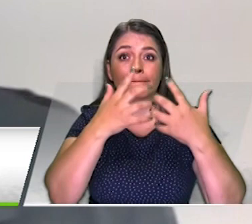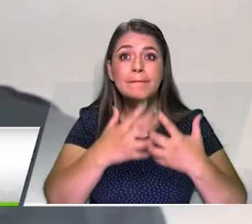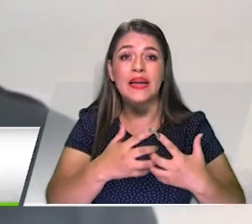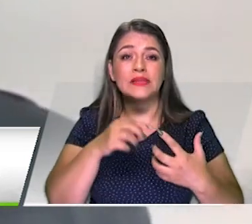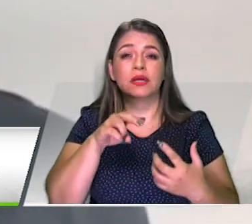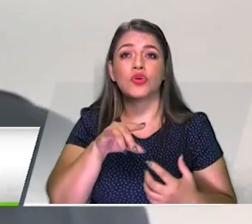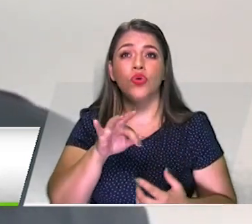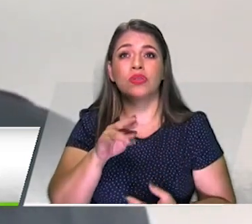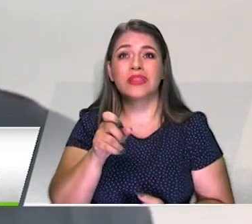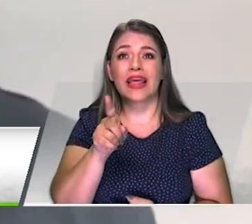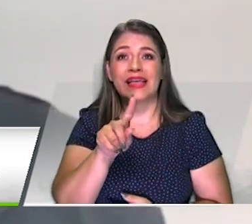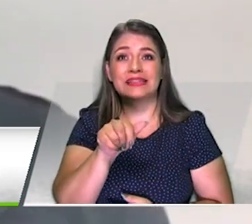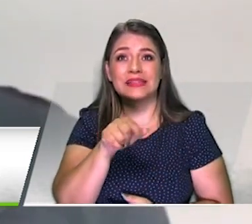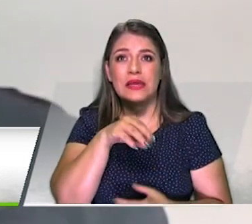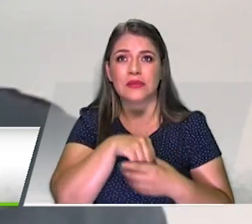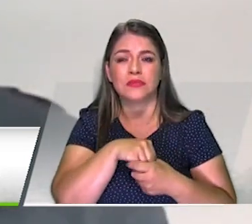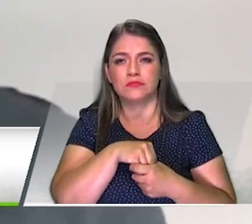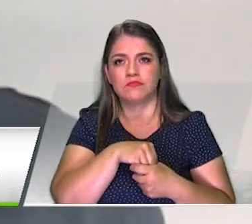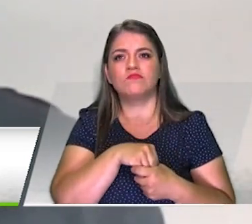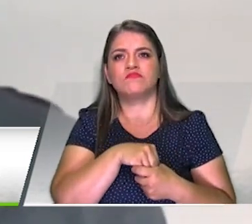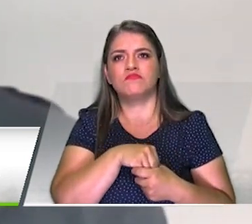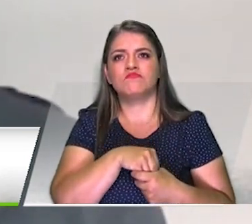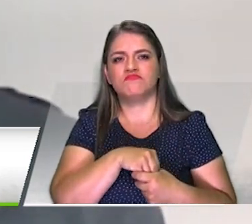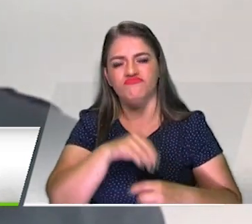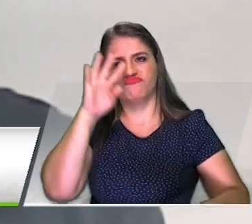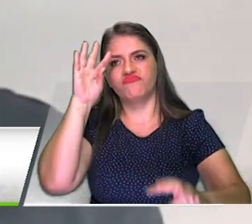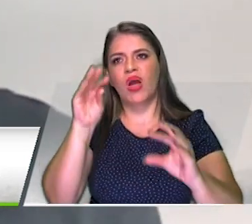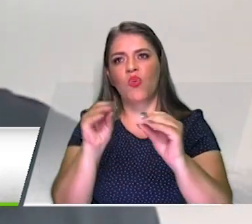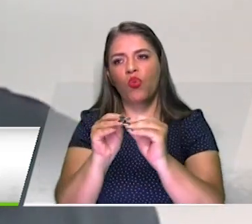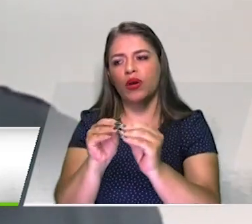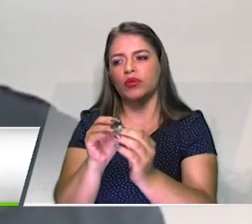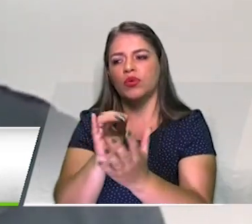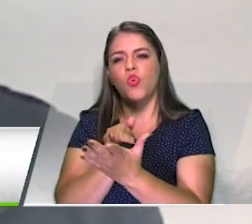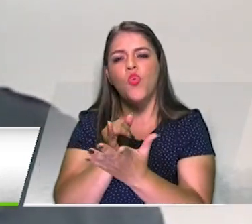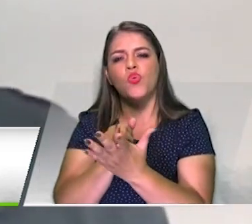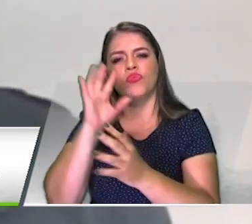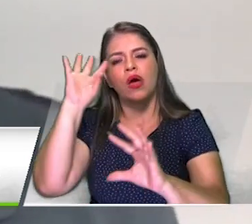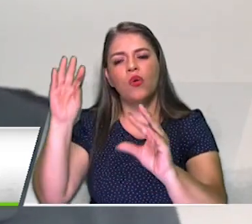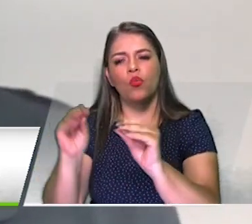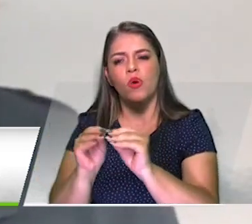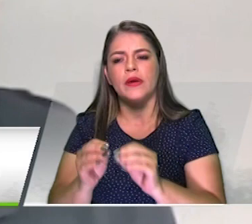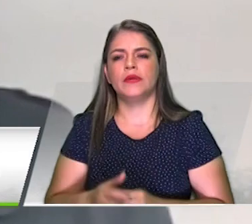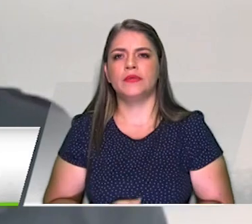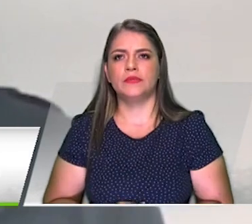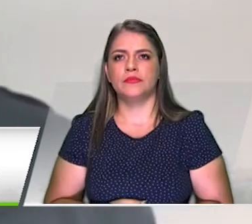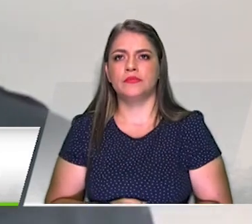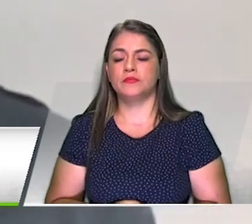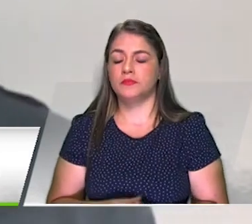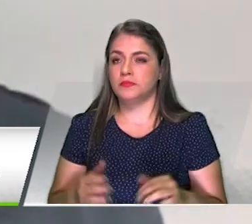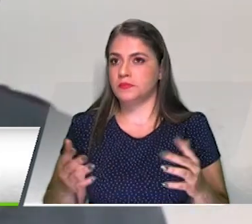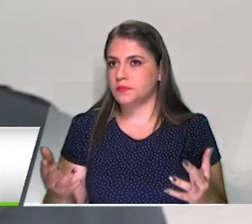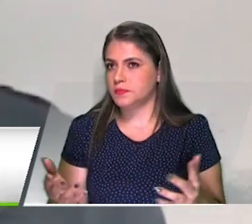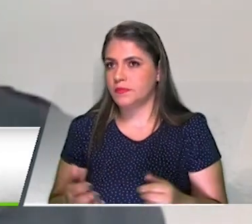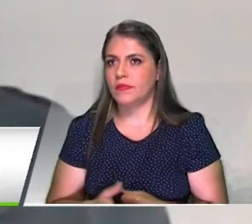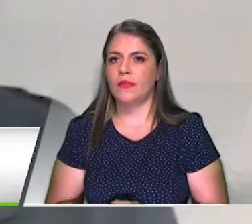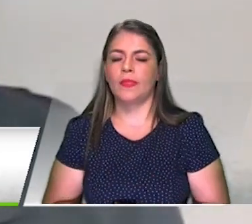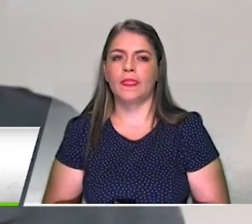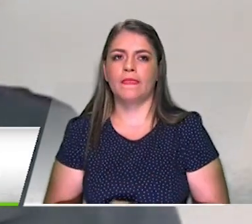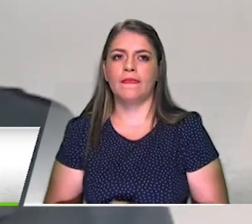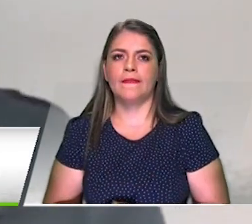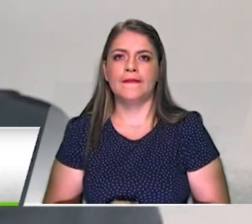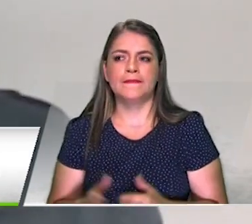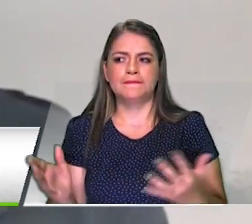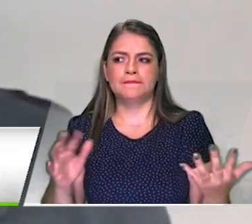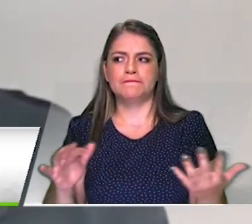potestad de los acuerdos de accionistas. Ahí no no vale pues otro